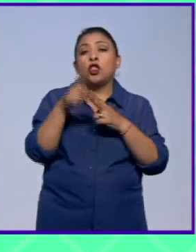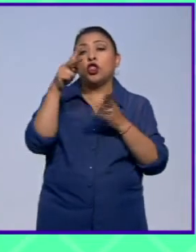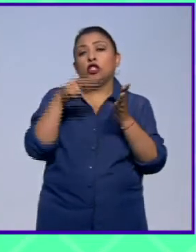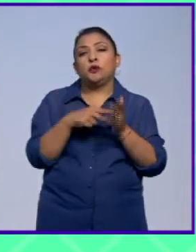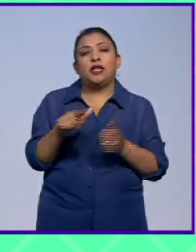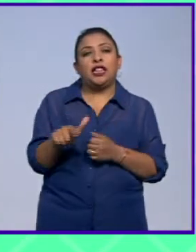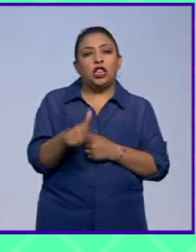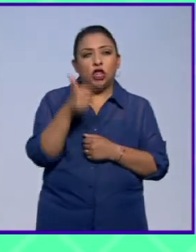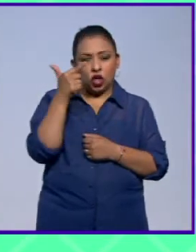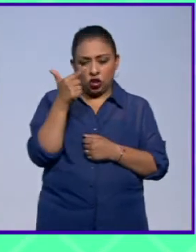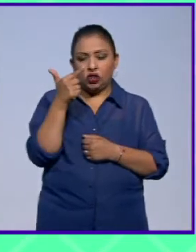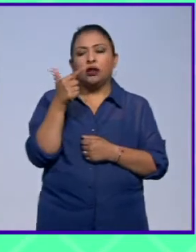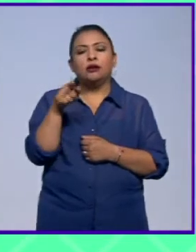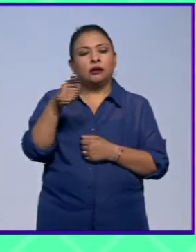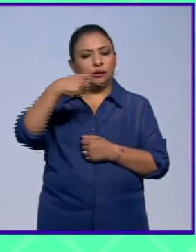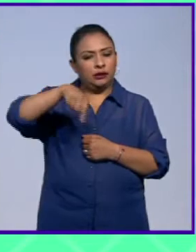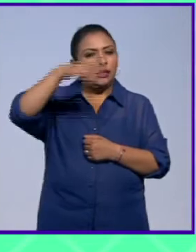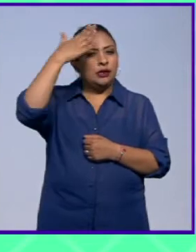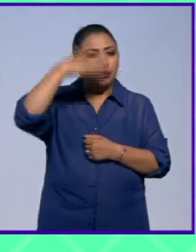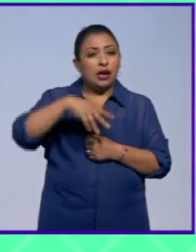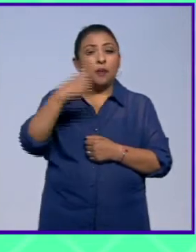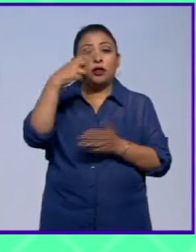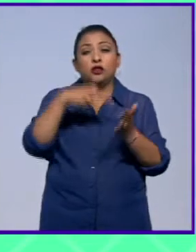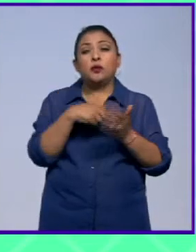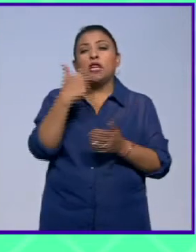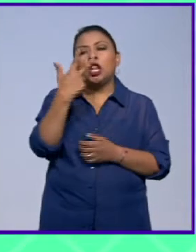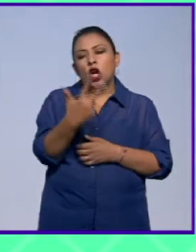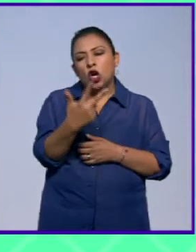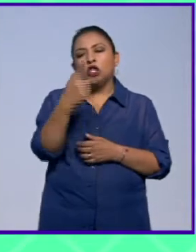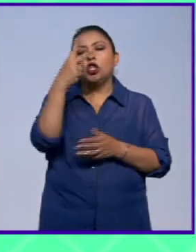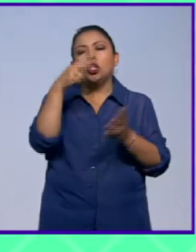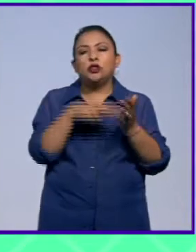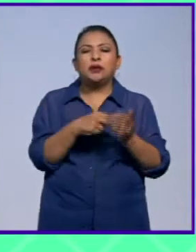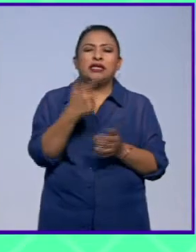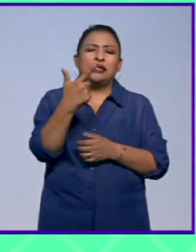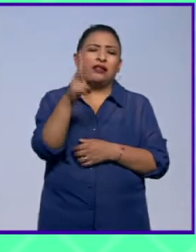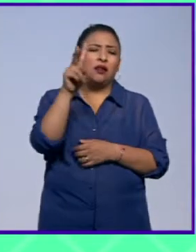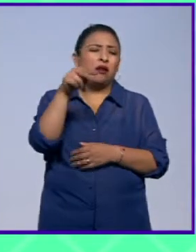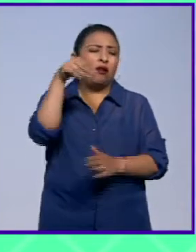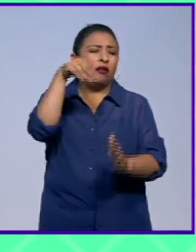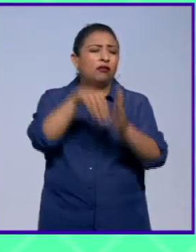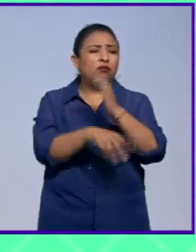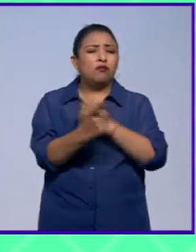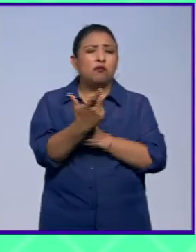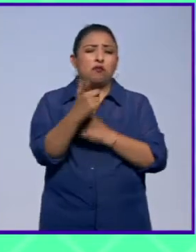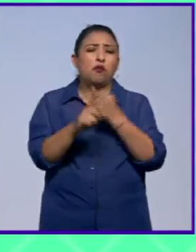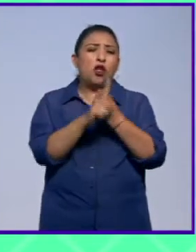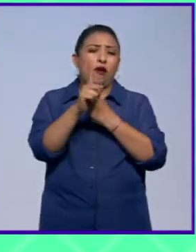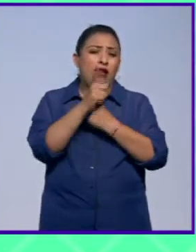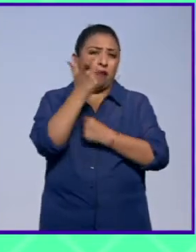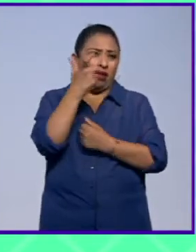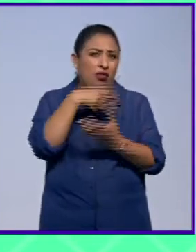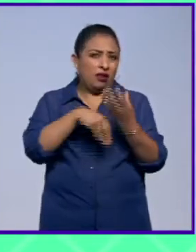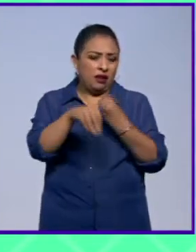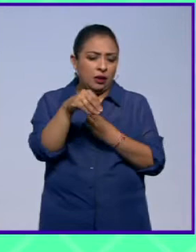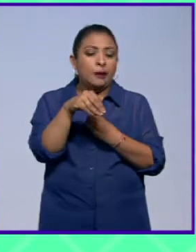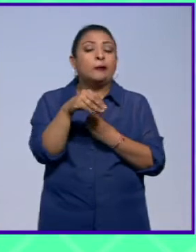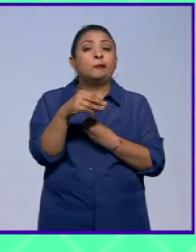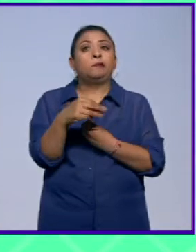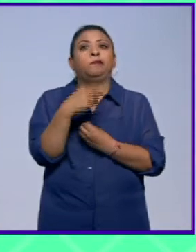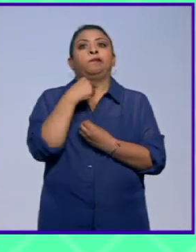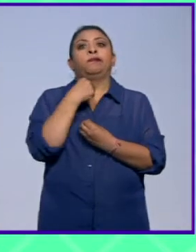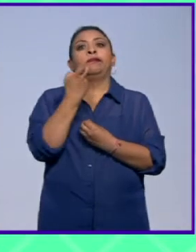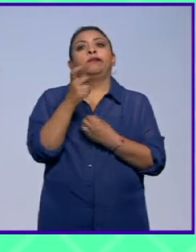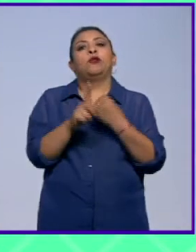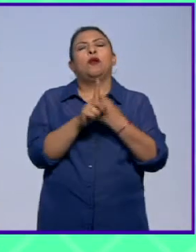vos sabéis que había una gran crisis en 2007 en 2008 una gran crisis financiera que se convirtió una crisis económica